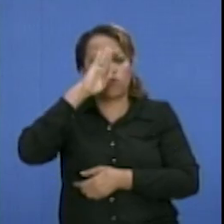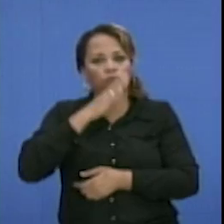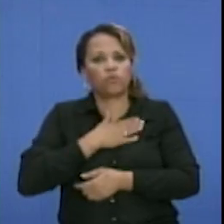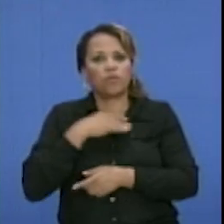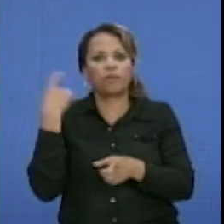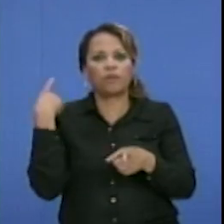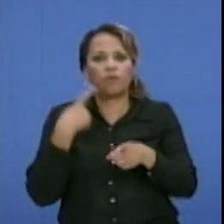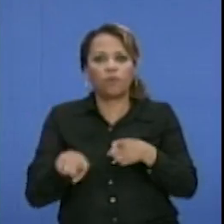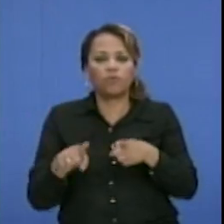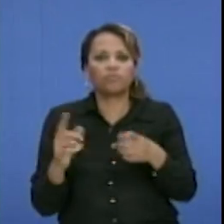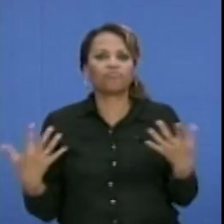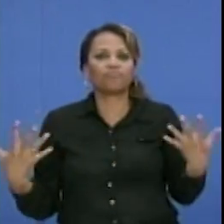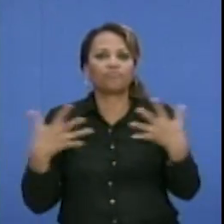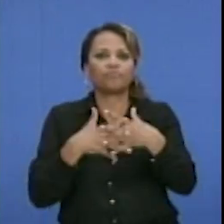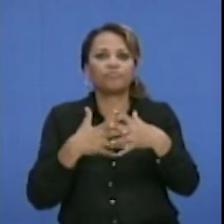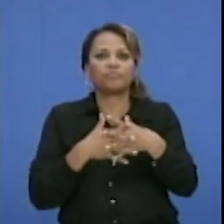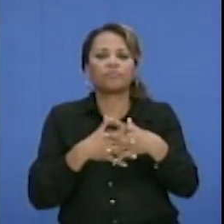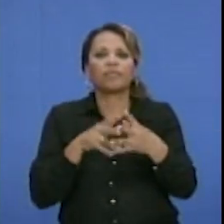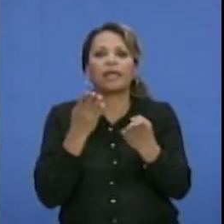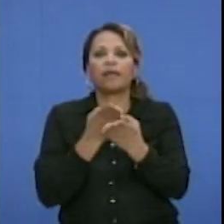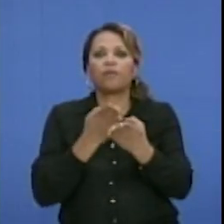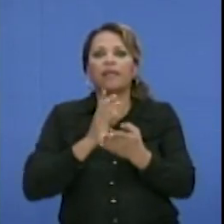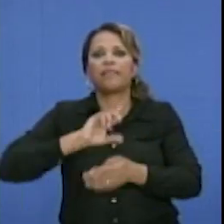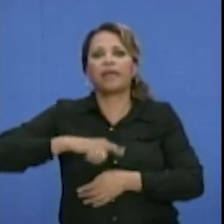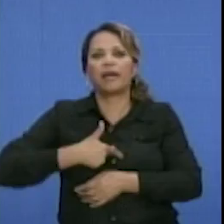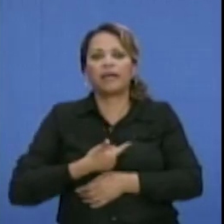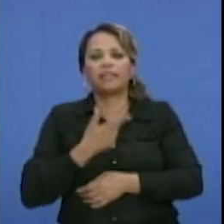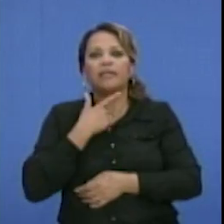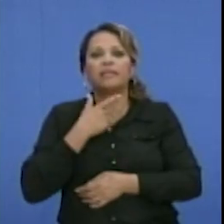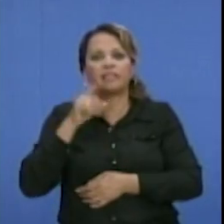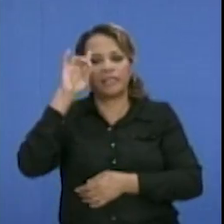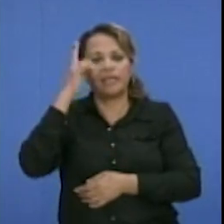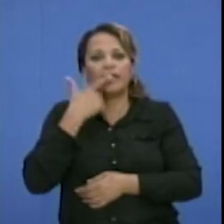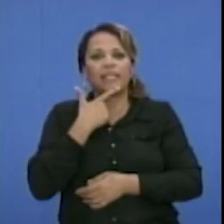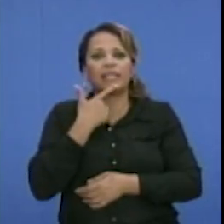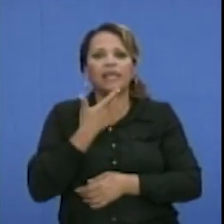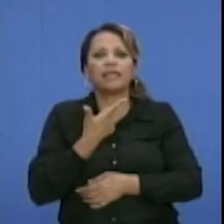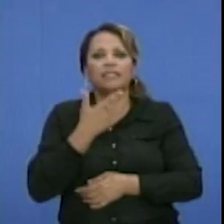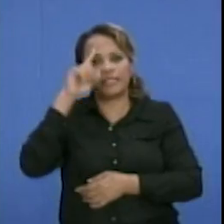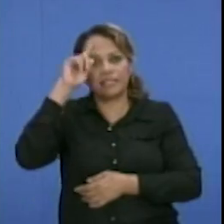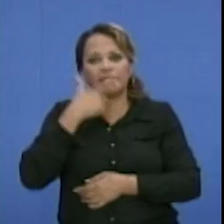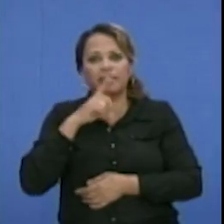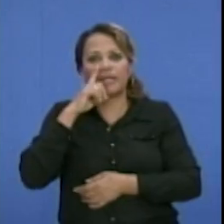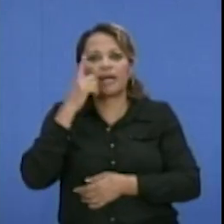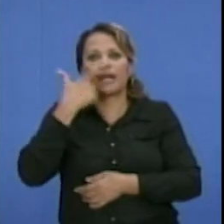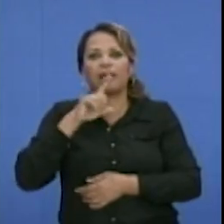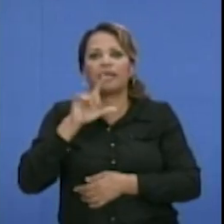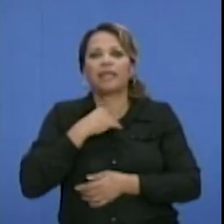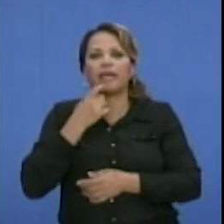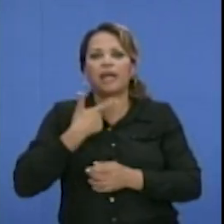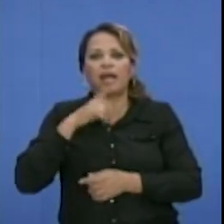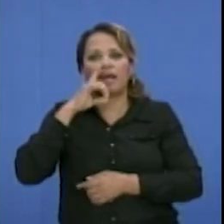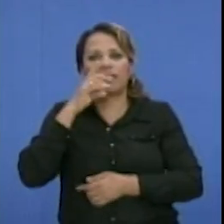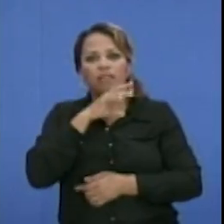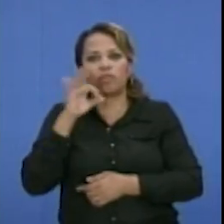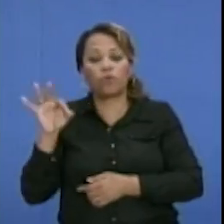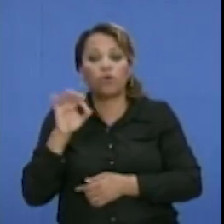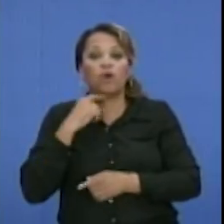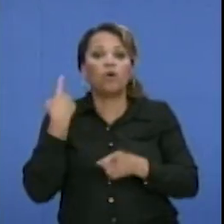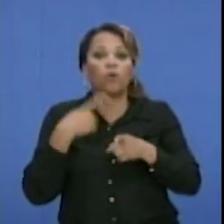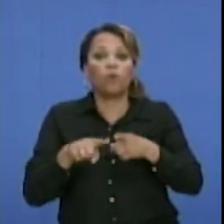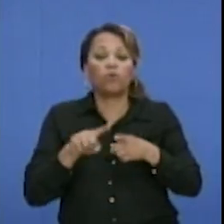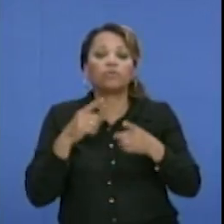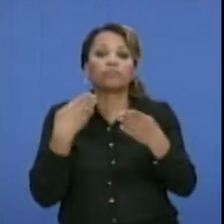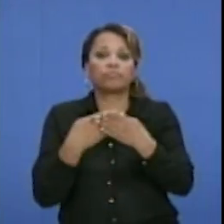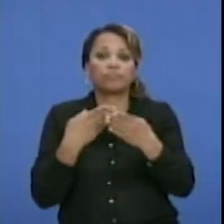alianzas con la Academia de Artes Plásticas San Alejandro. Los talleres, que forman parte del programa Transcultura, integrando a